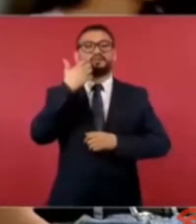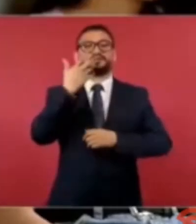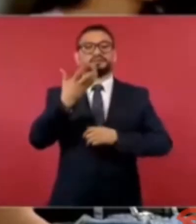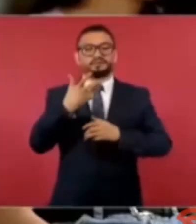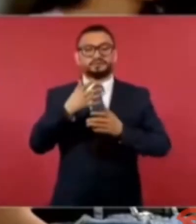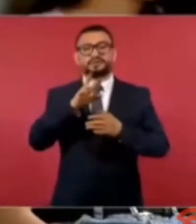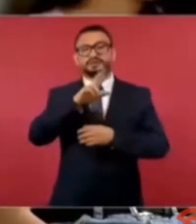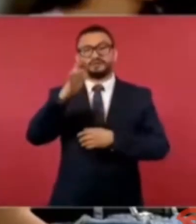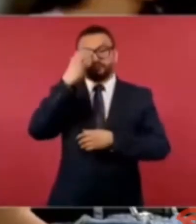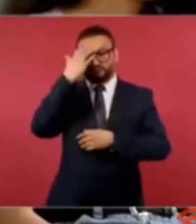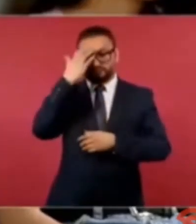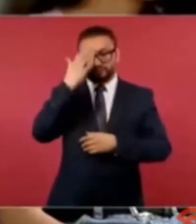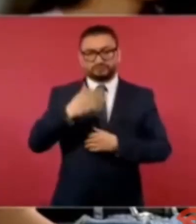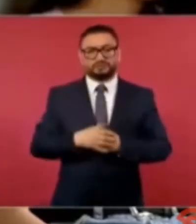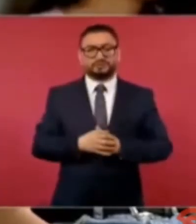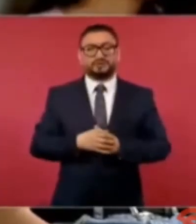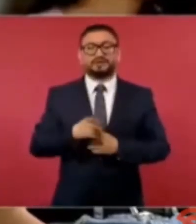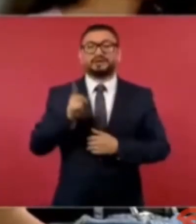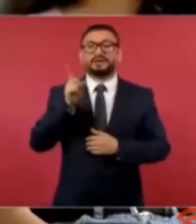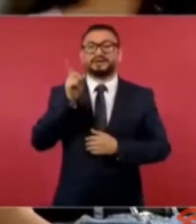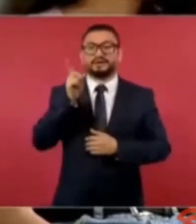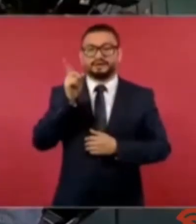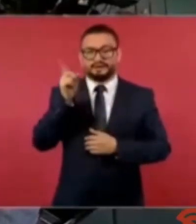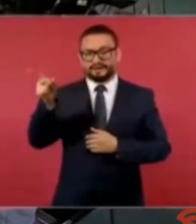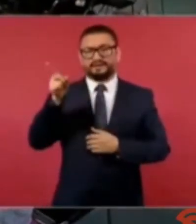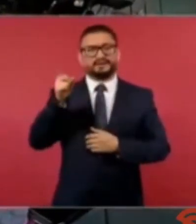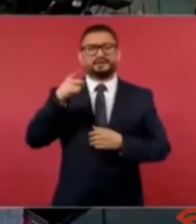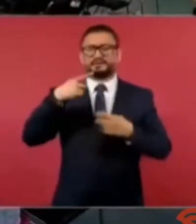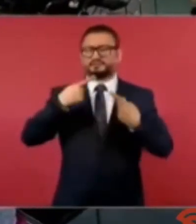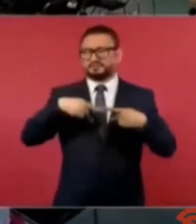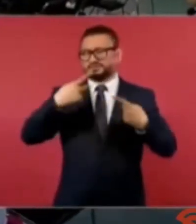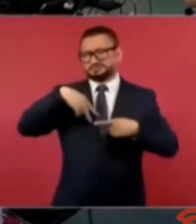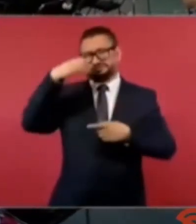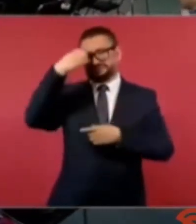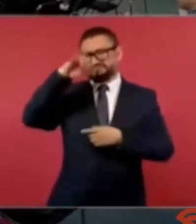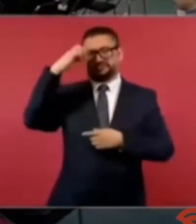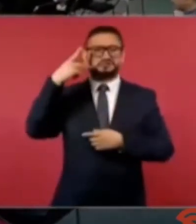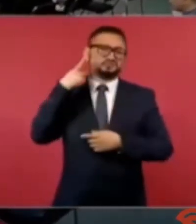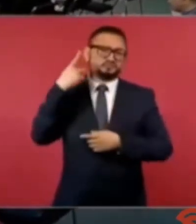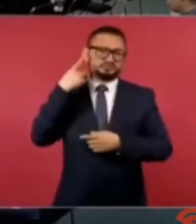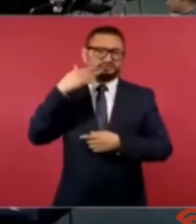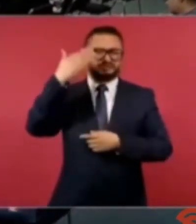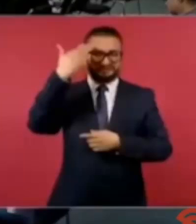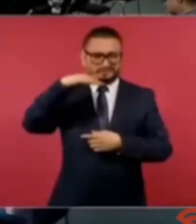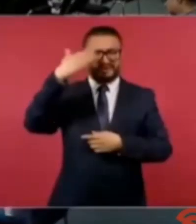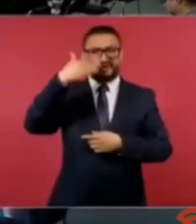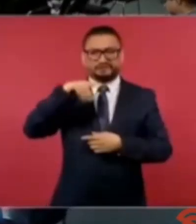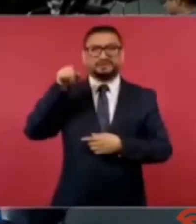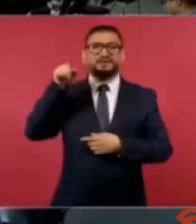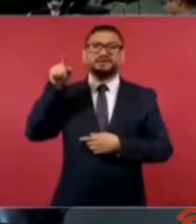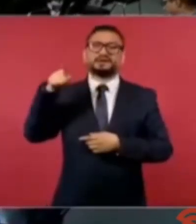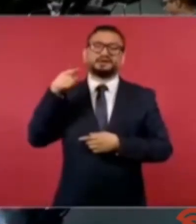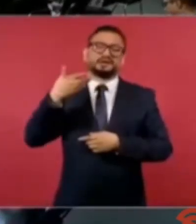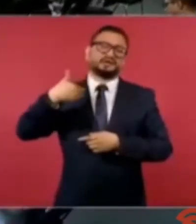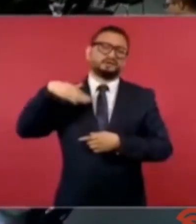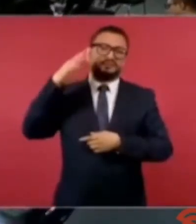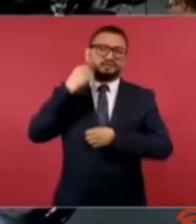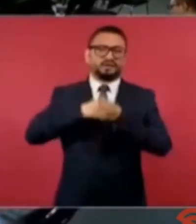reconocer no él es muy experimentado políticamente él tiene mucho más años